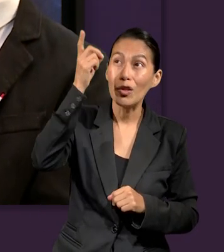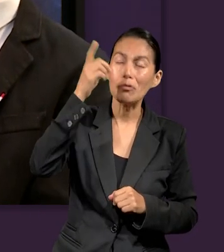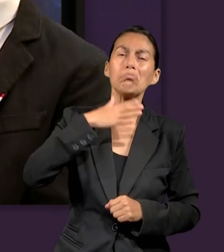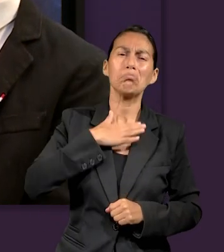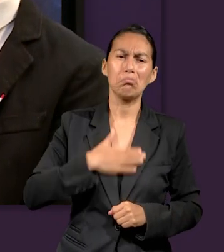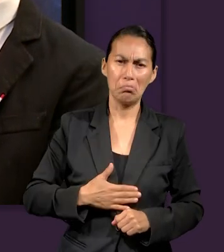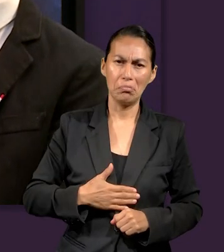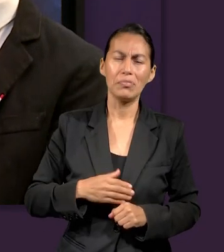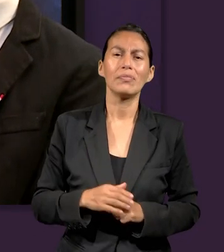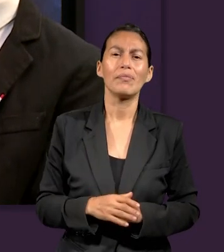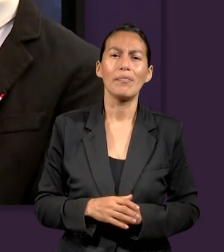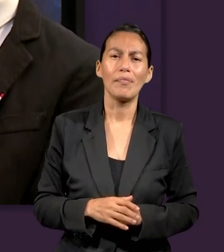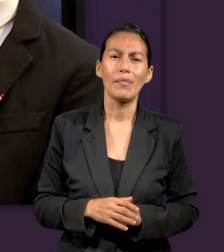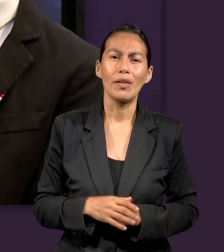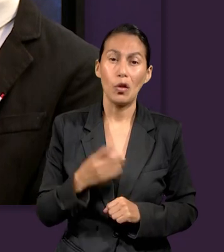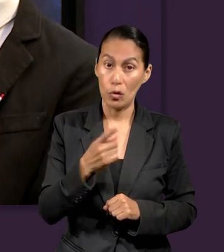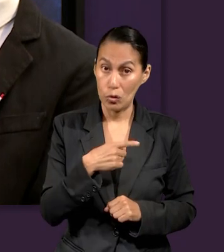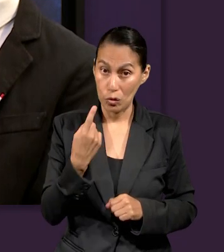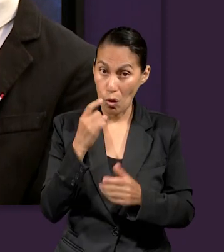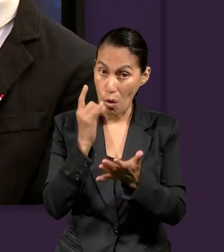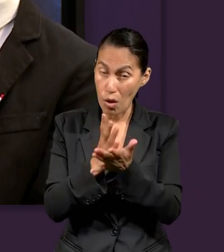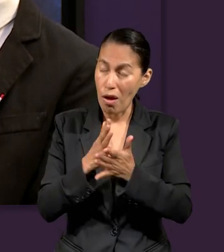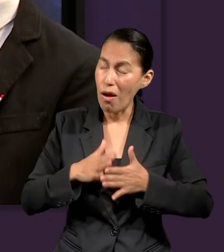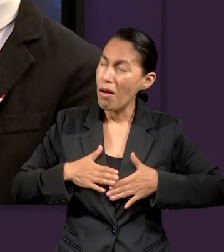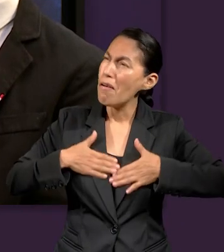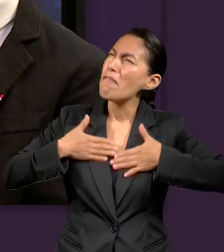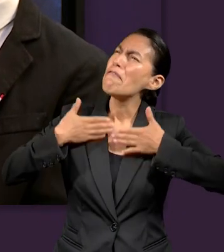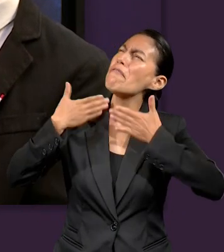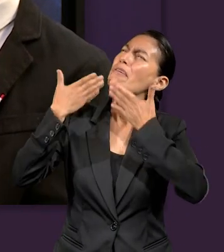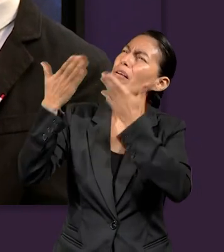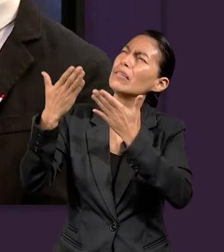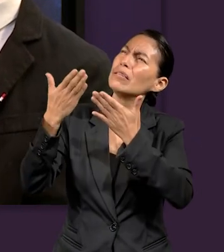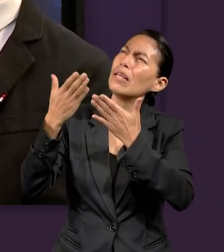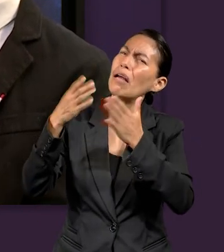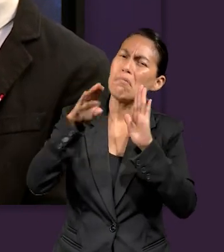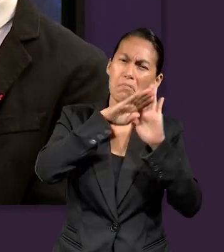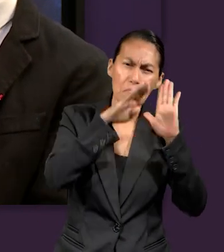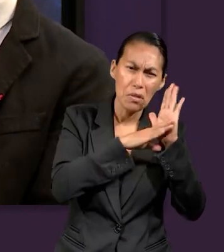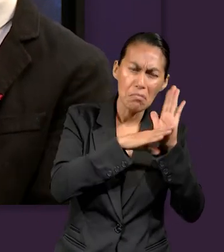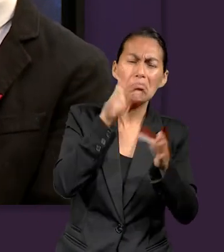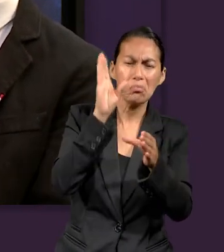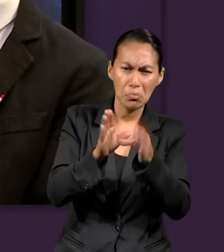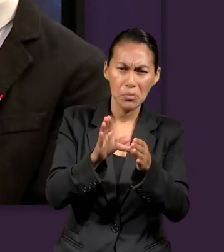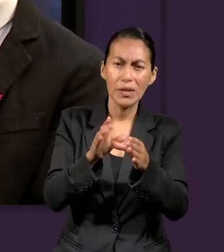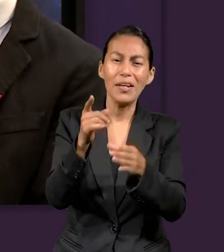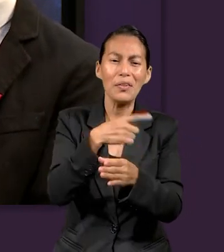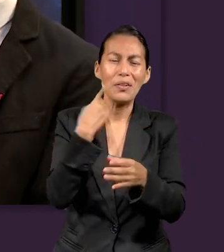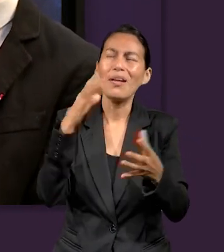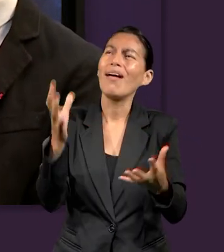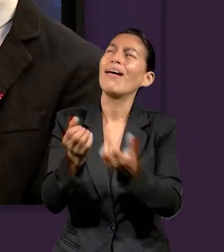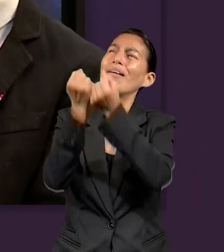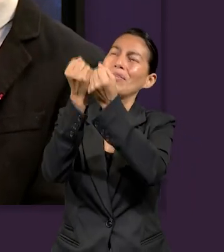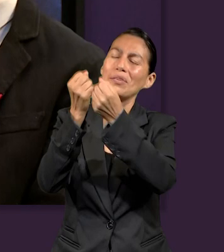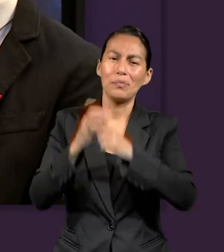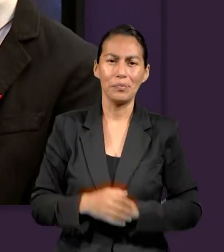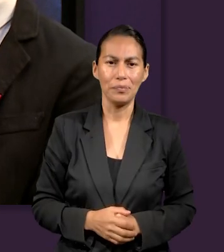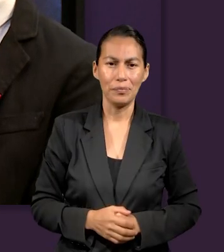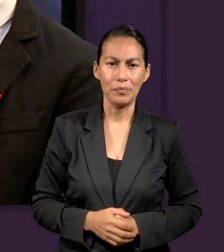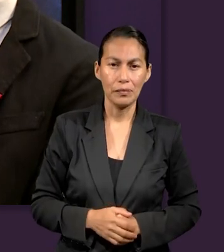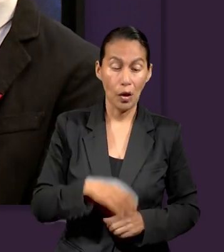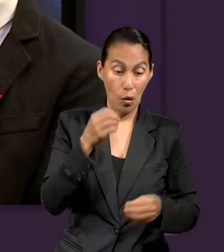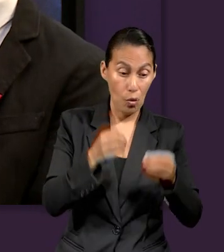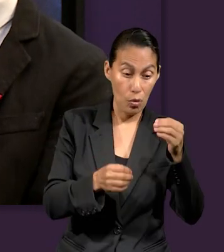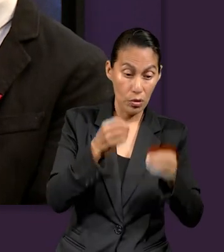Fácilmente se puede decir, Dios es un Dios justo. Nada más debemos creer en Él, hacer sus obras,